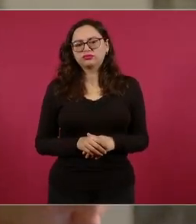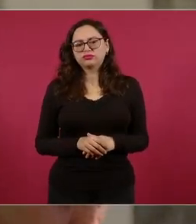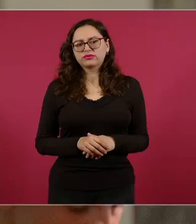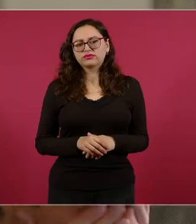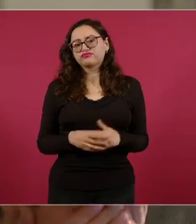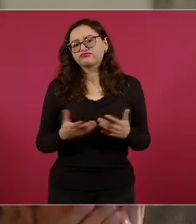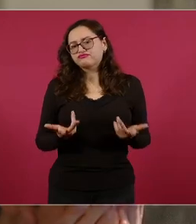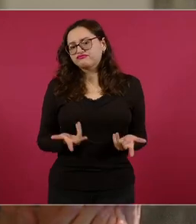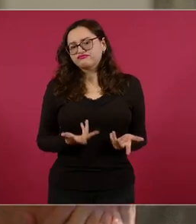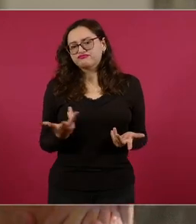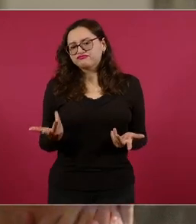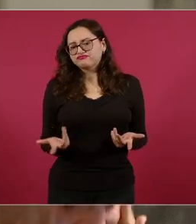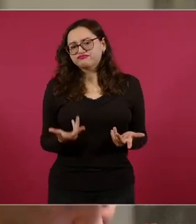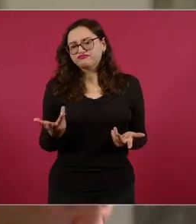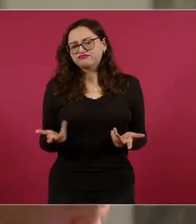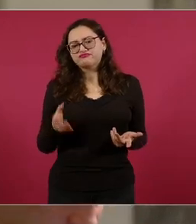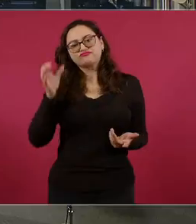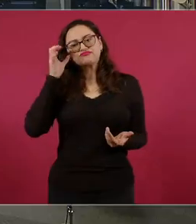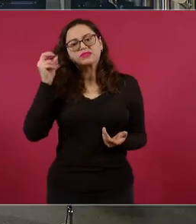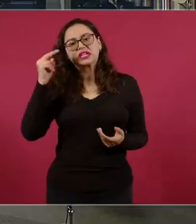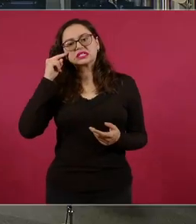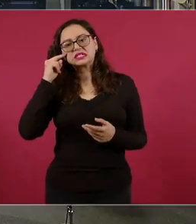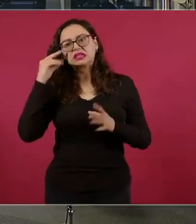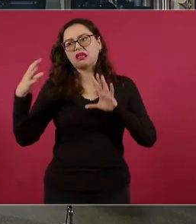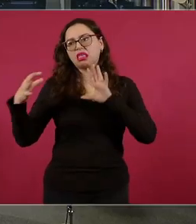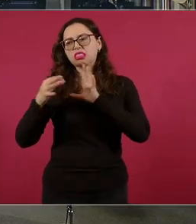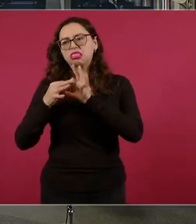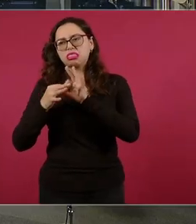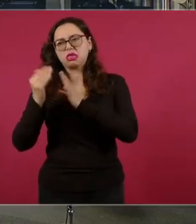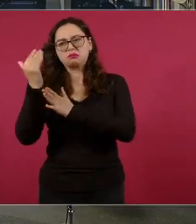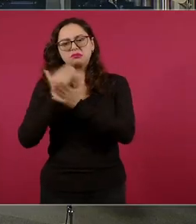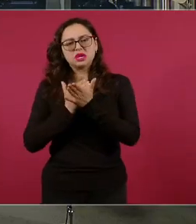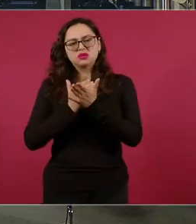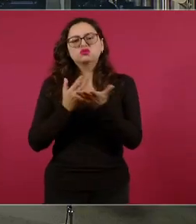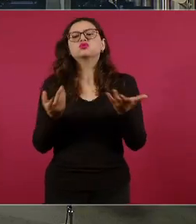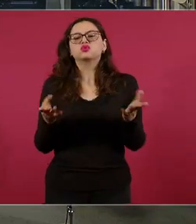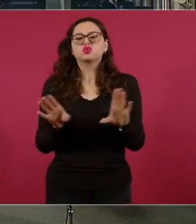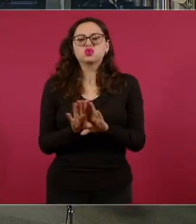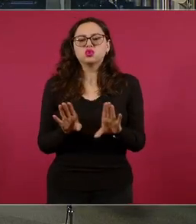dependencia con China. Bueno,